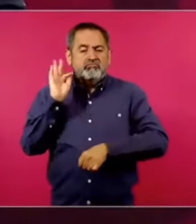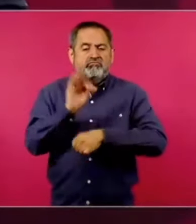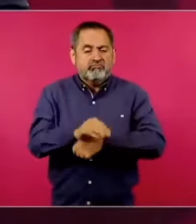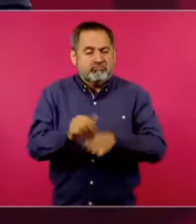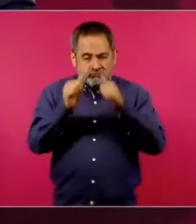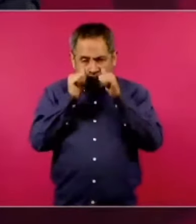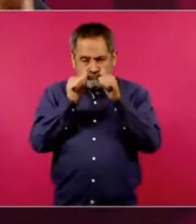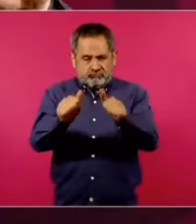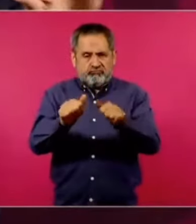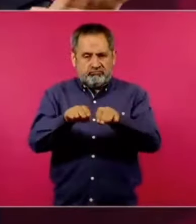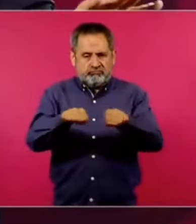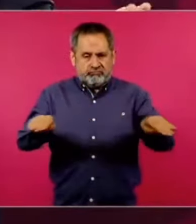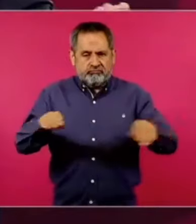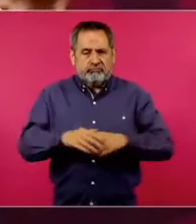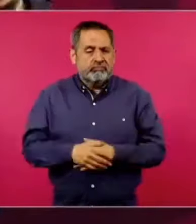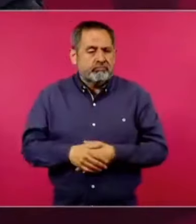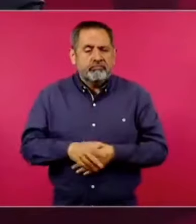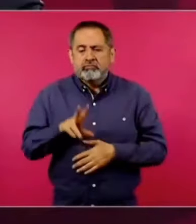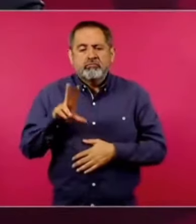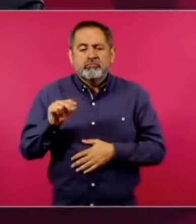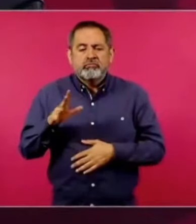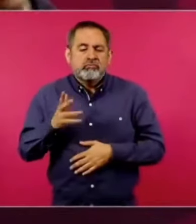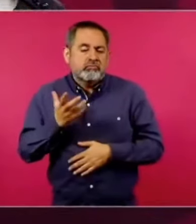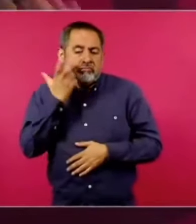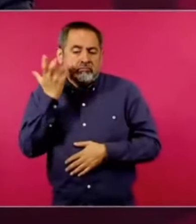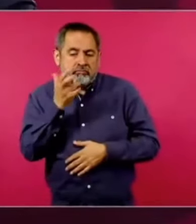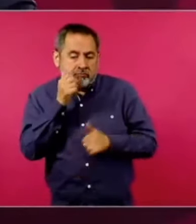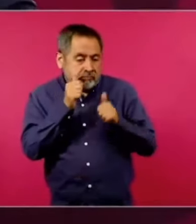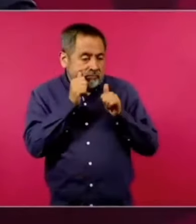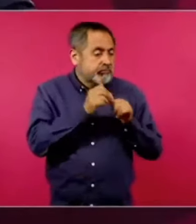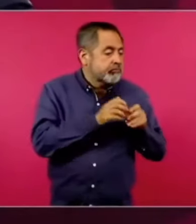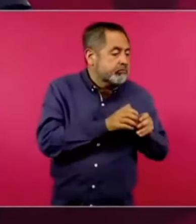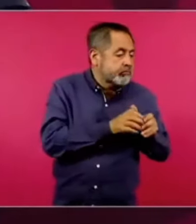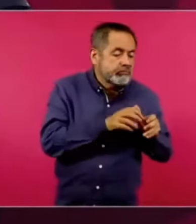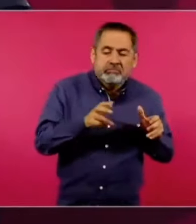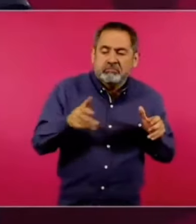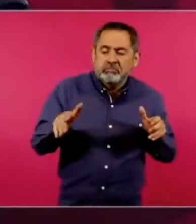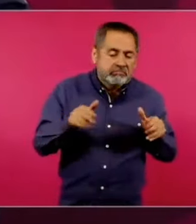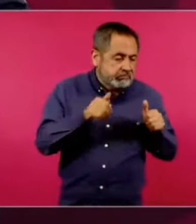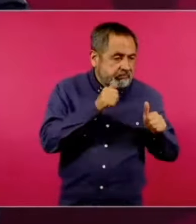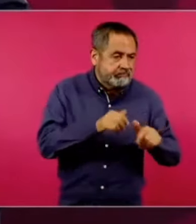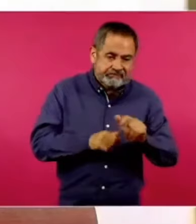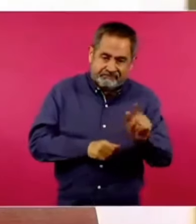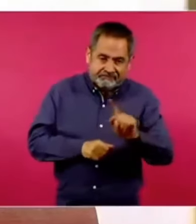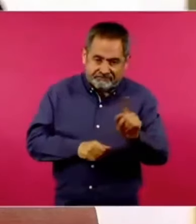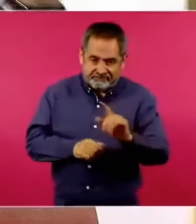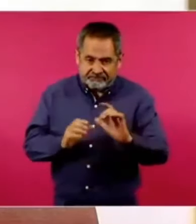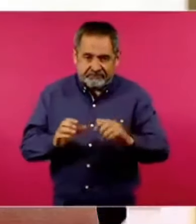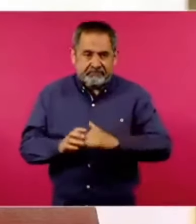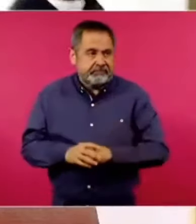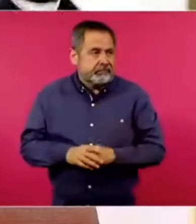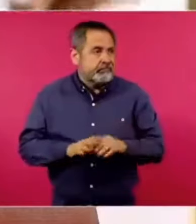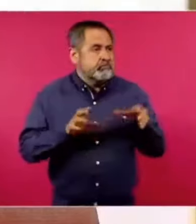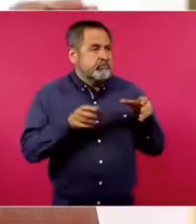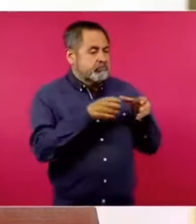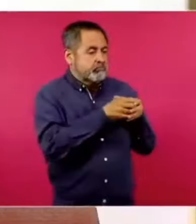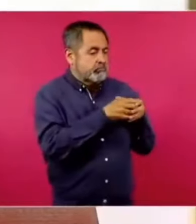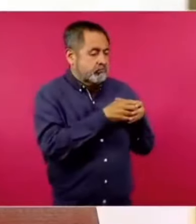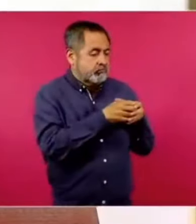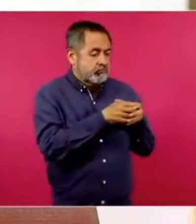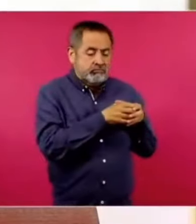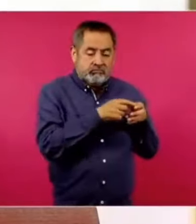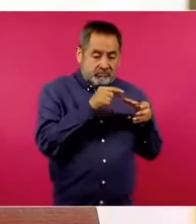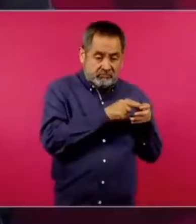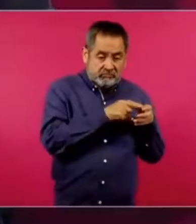No, gobiernos facciosos, no confundir oligarquía con democracia